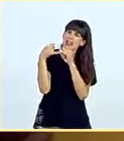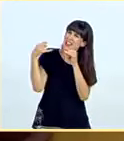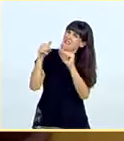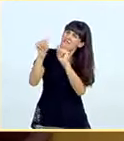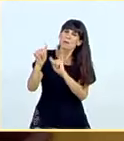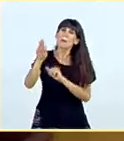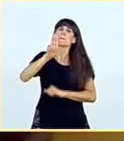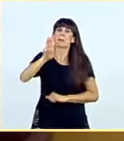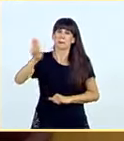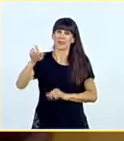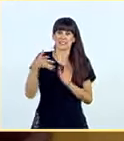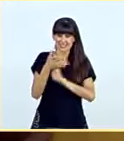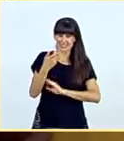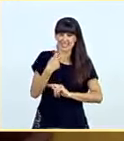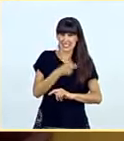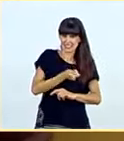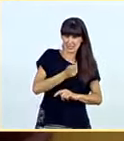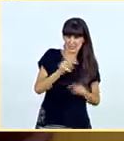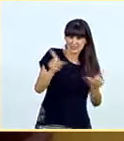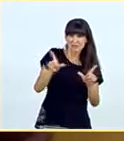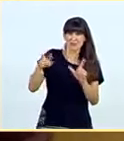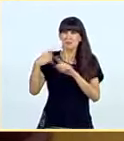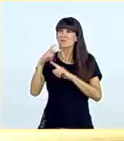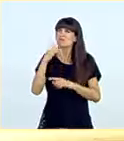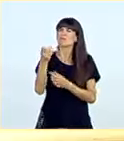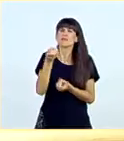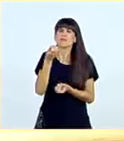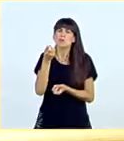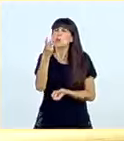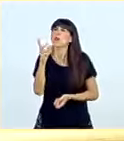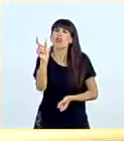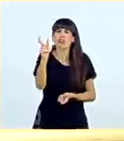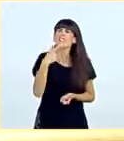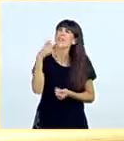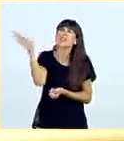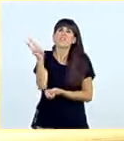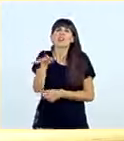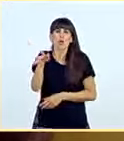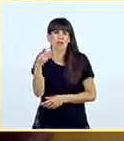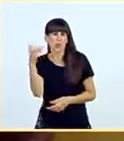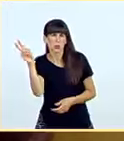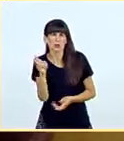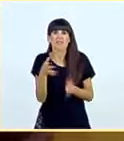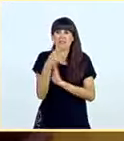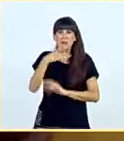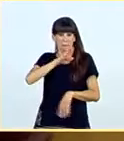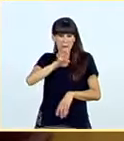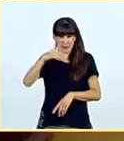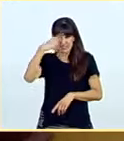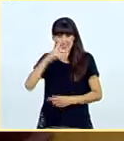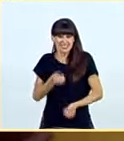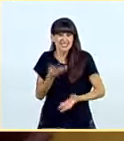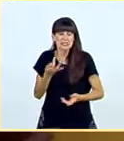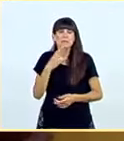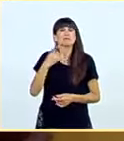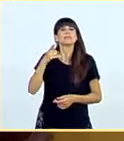comunicación, cuando ustedes afirman esas cifras, le preguntan que de dónde salen sus fuentes de información. ¿Y sabe qué responde el Partido Popular y el